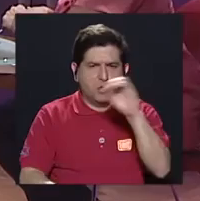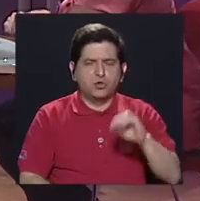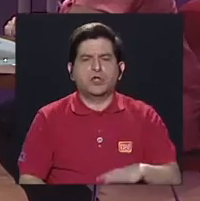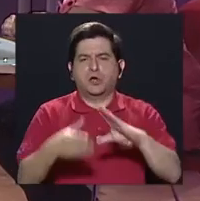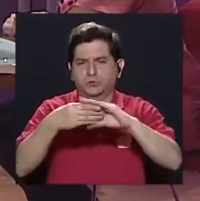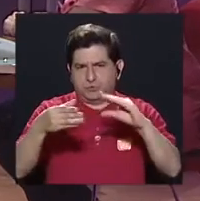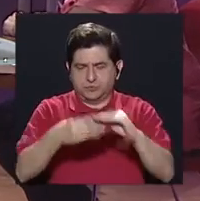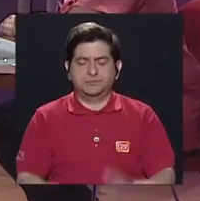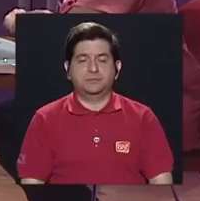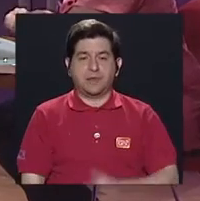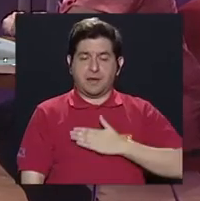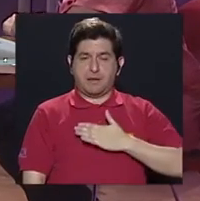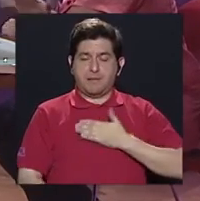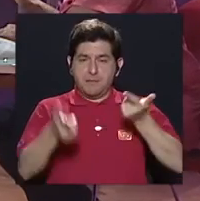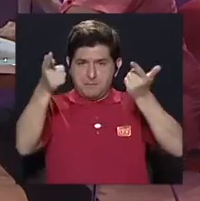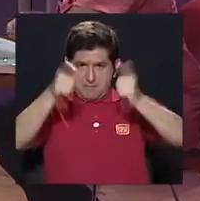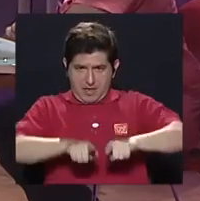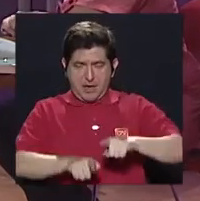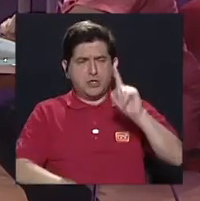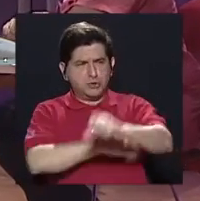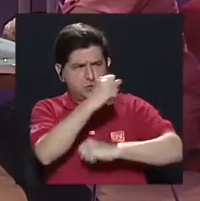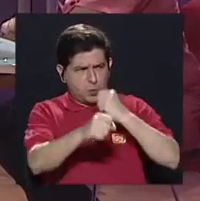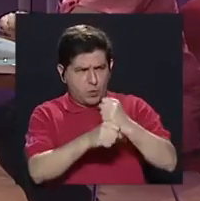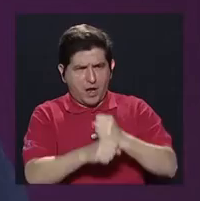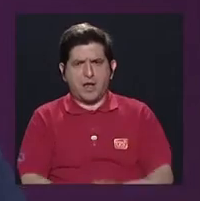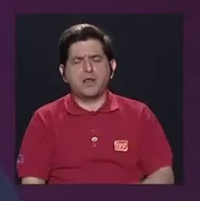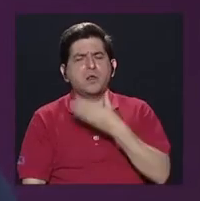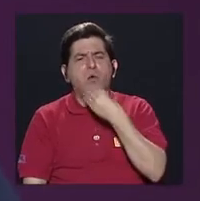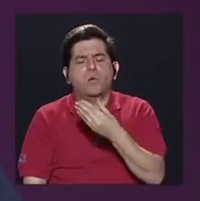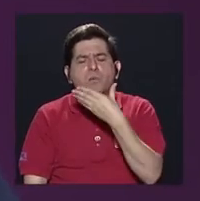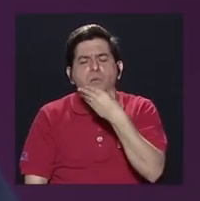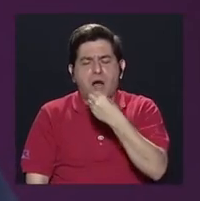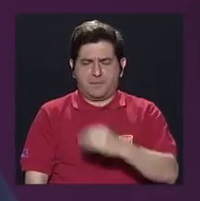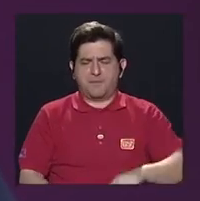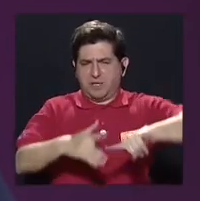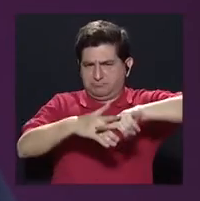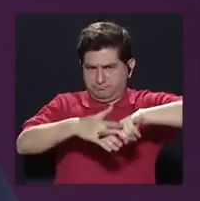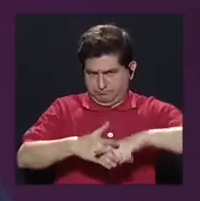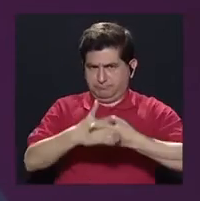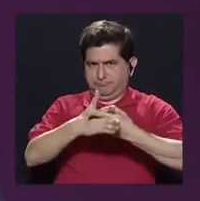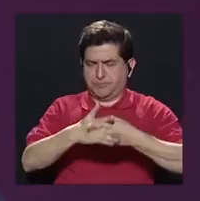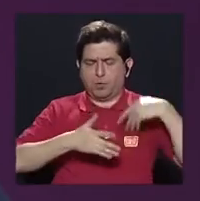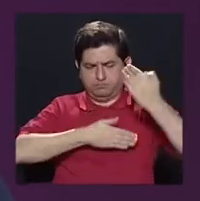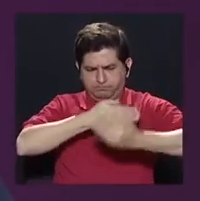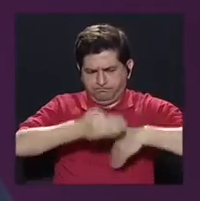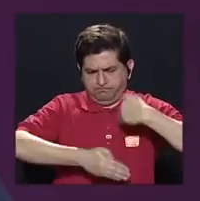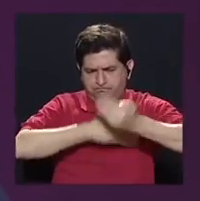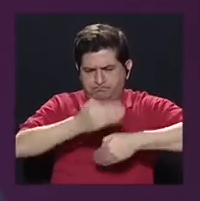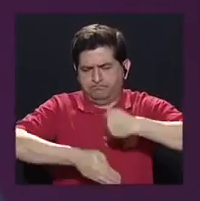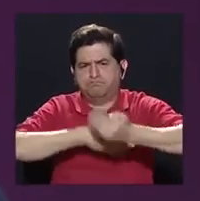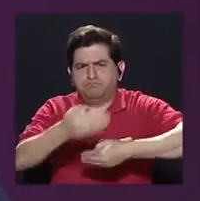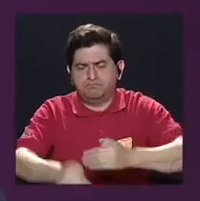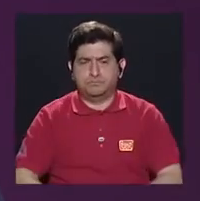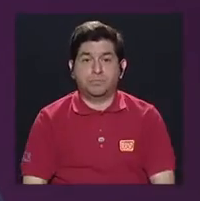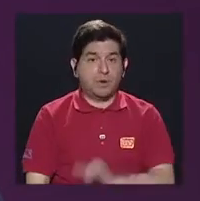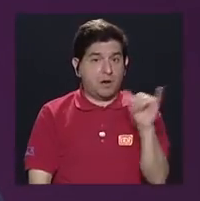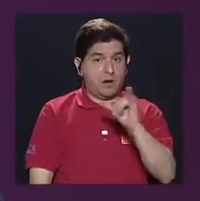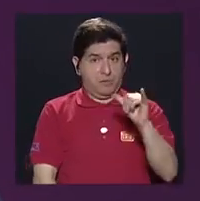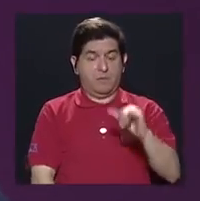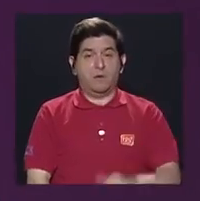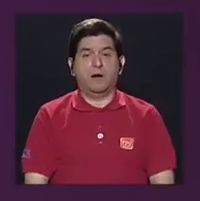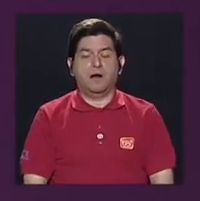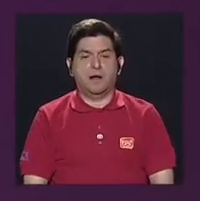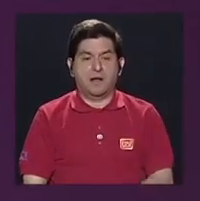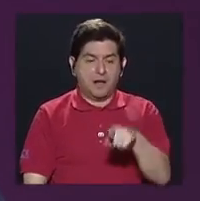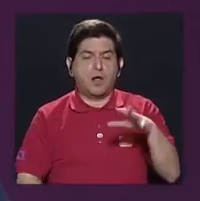caso de nosotros, o en el caso mío, hace un año, Barba, Barba hace un año empezó con este proceso. De hecho, también empezó